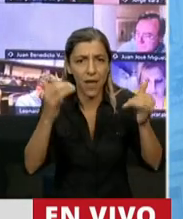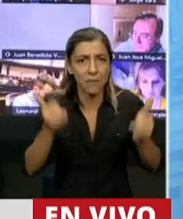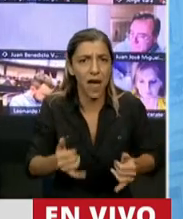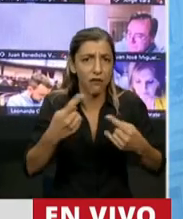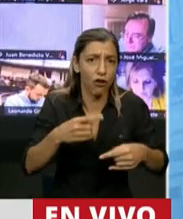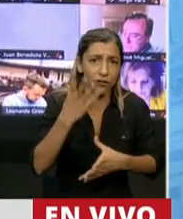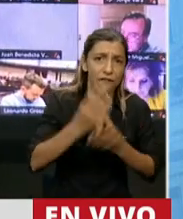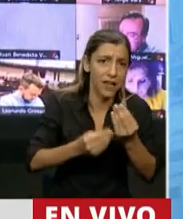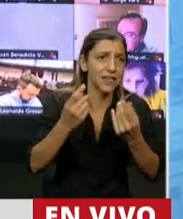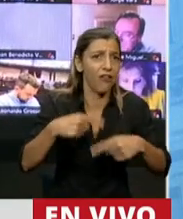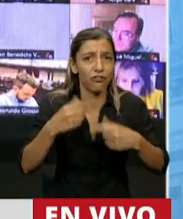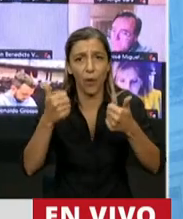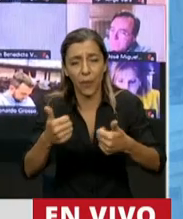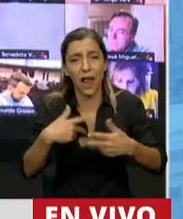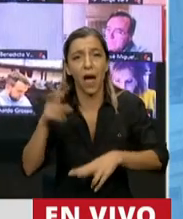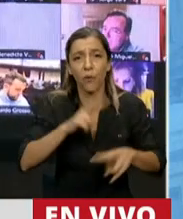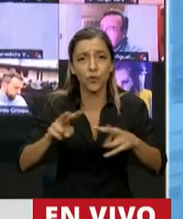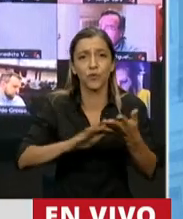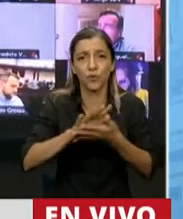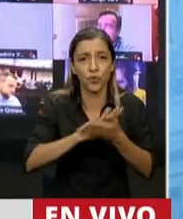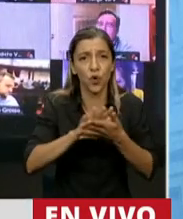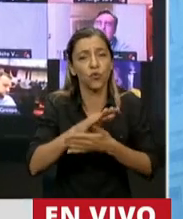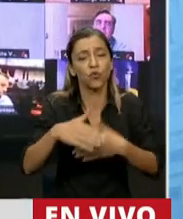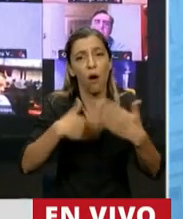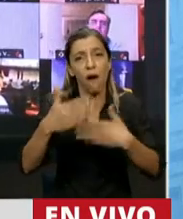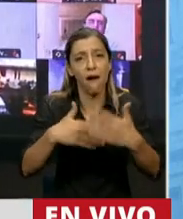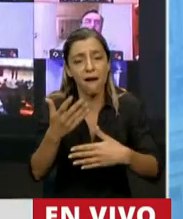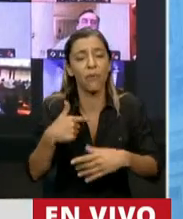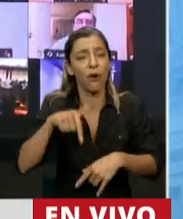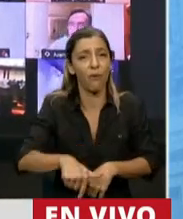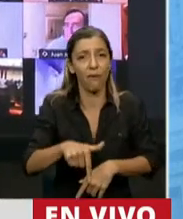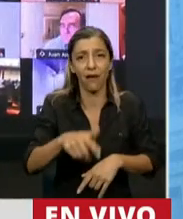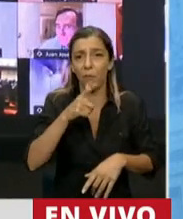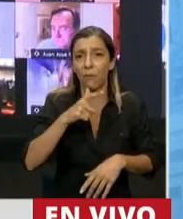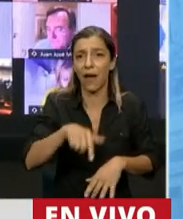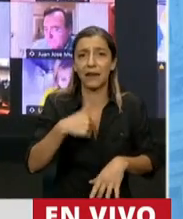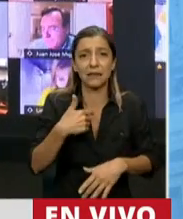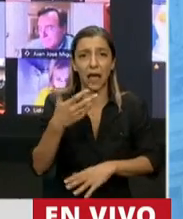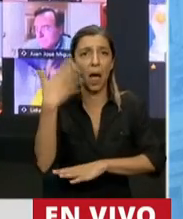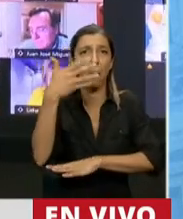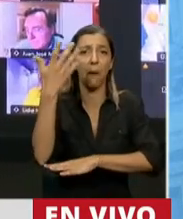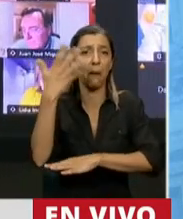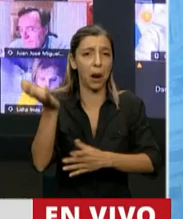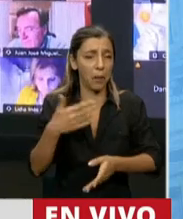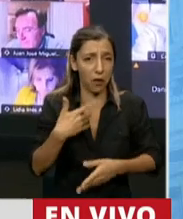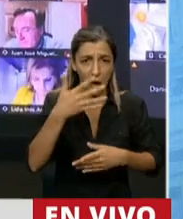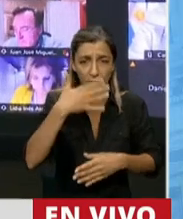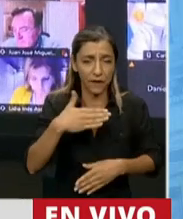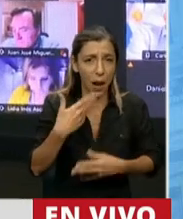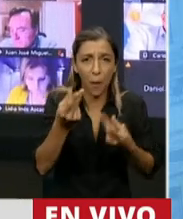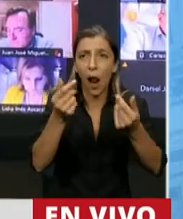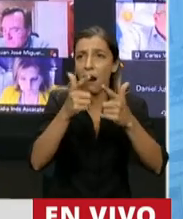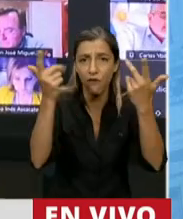errores y aprendiendo todo para ver cómo hacemos para salir adelante, pero acá nos empeñamos en que la palabra no vale nada. Y los protocolos podemos